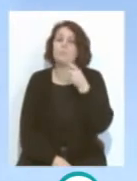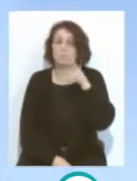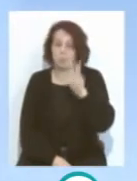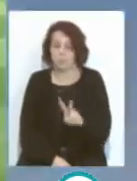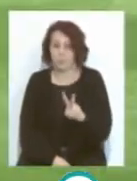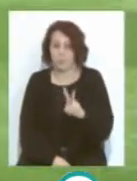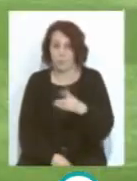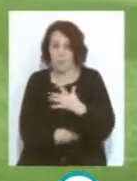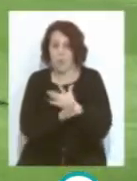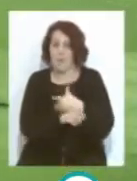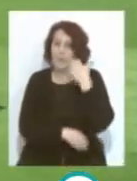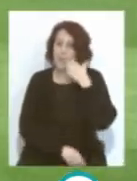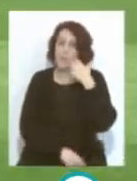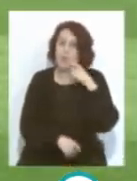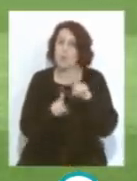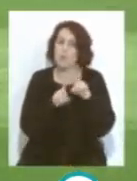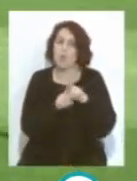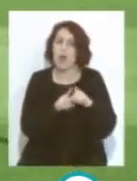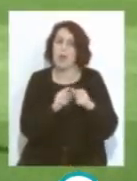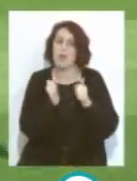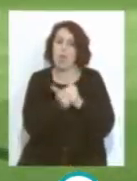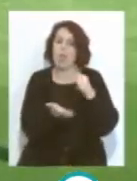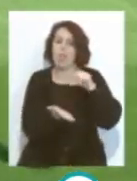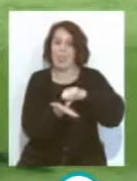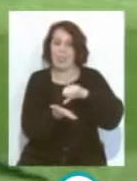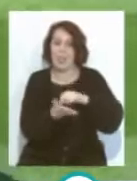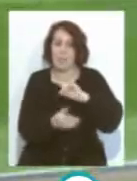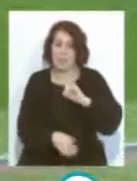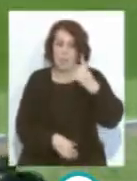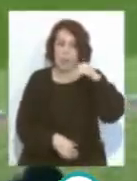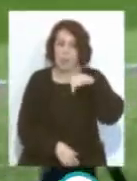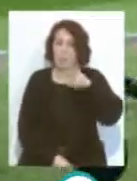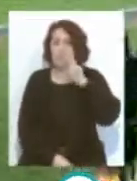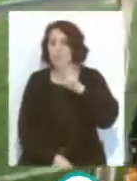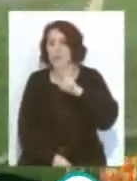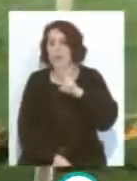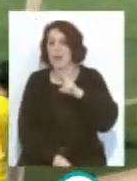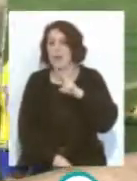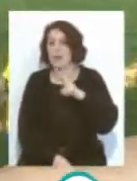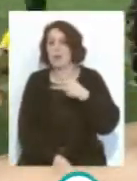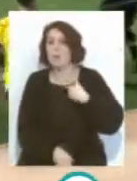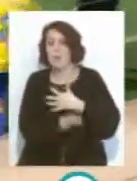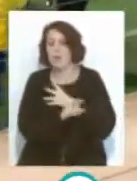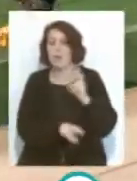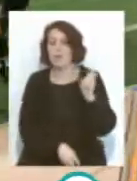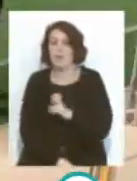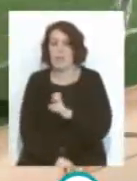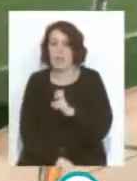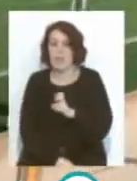que está jugando Sature como primer marcador central, el que vemos ahí en primera imagen, ese jugador procedente del